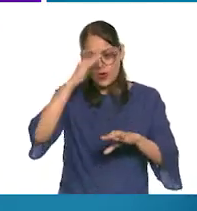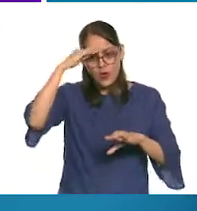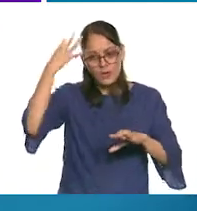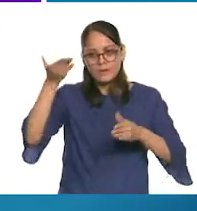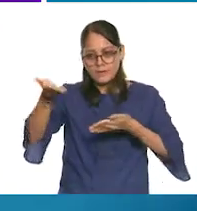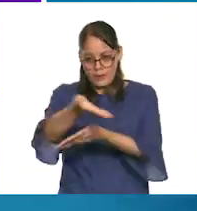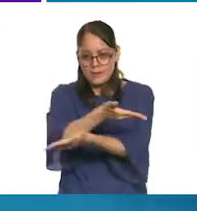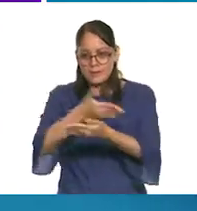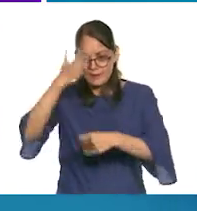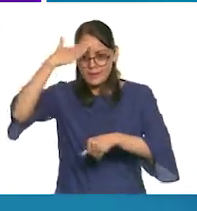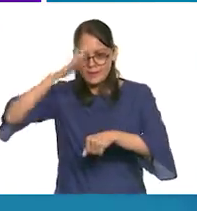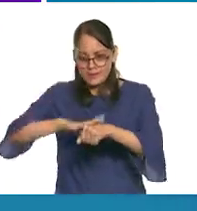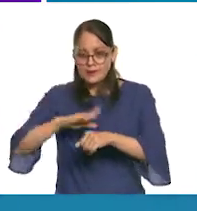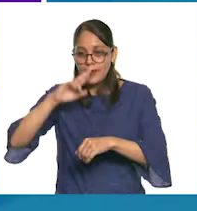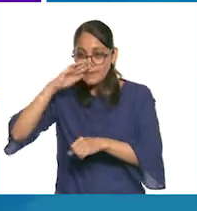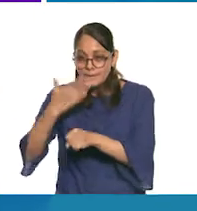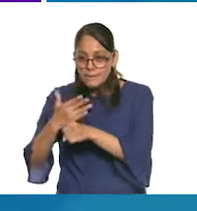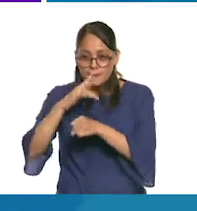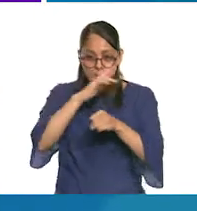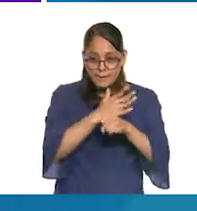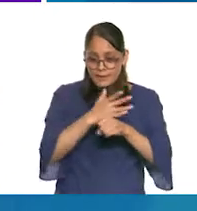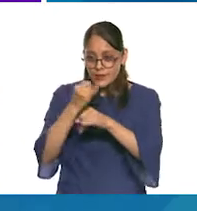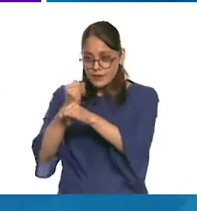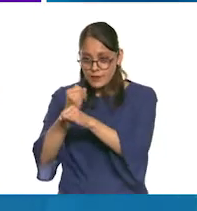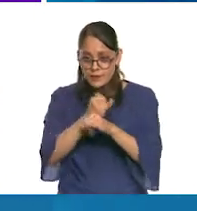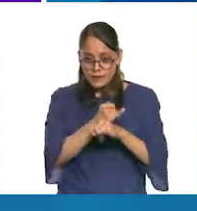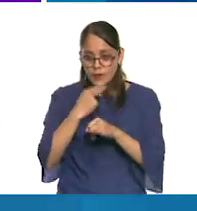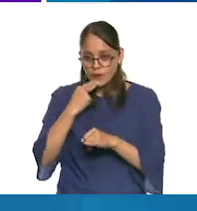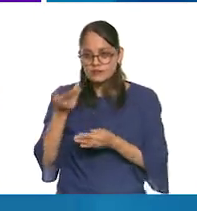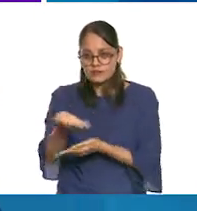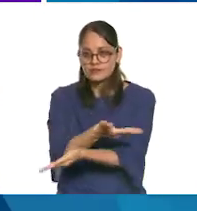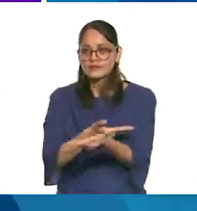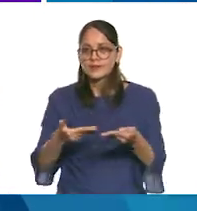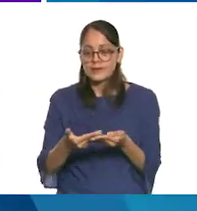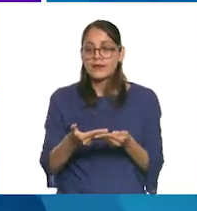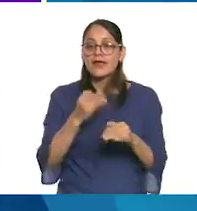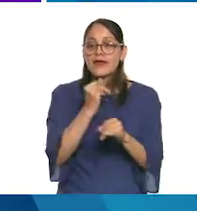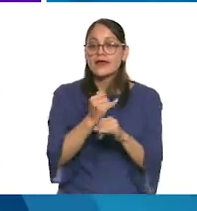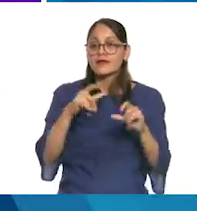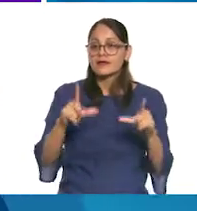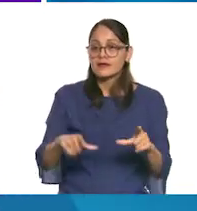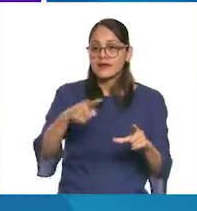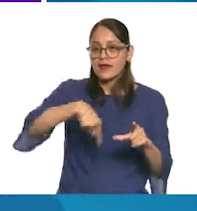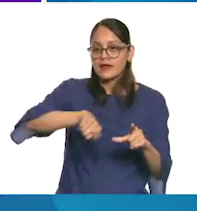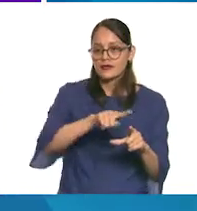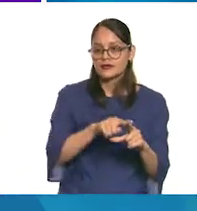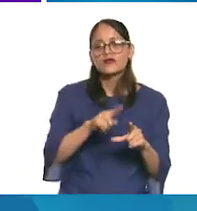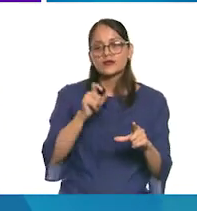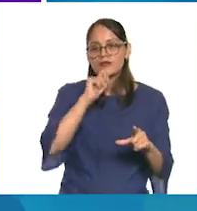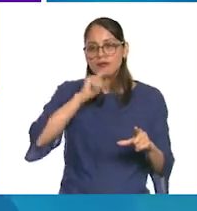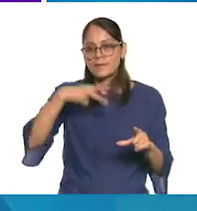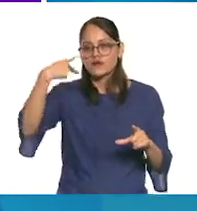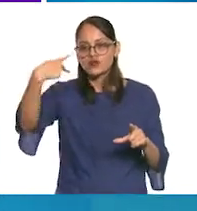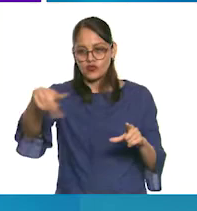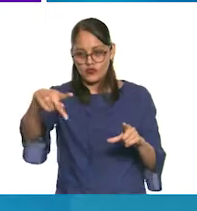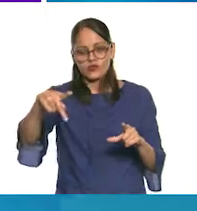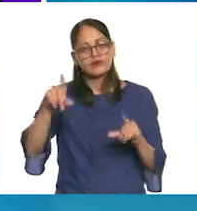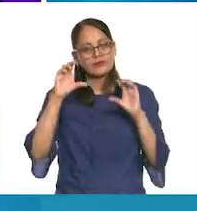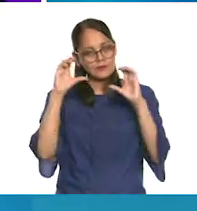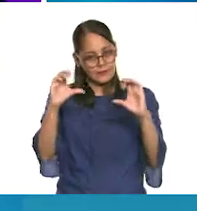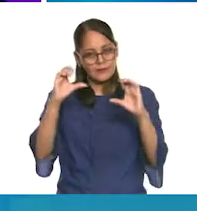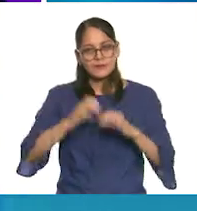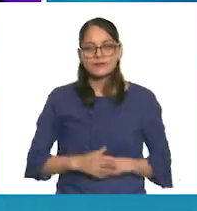con otros cibernautas responsables e informados como tú. El ciberespacio también es tu espacio. ¡Cuídate!